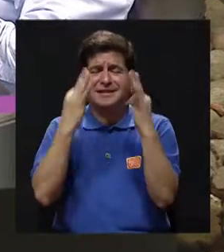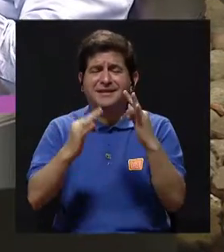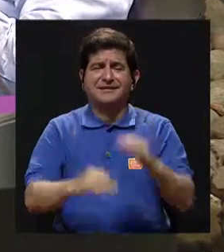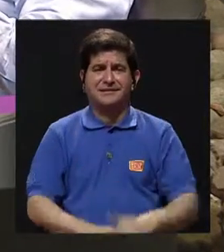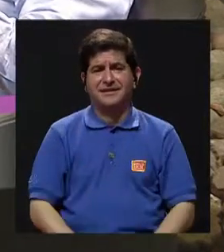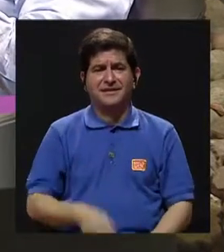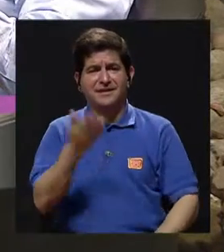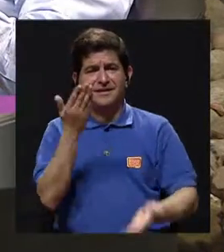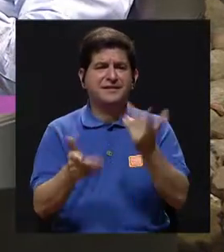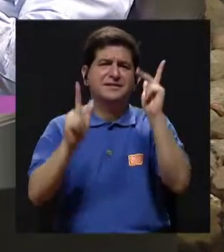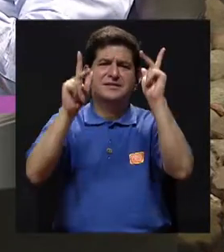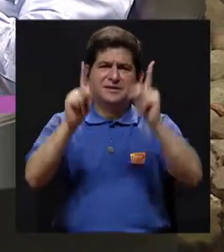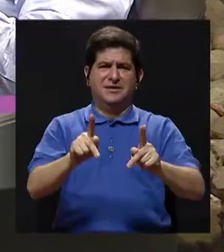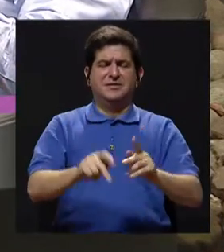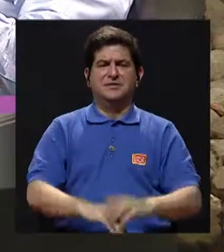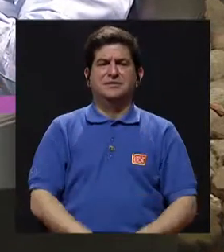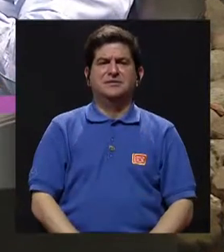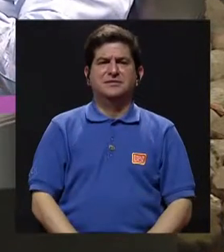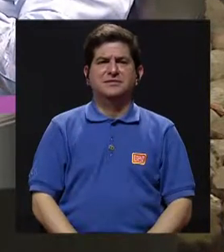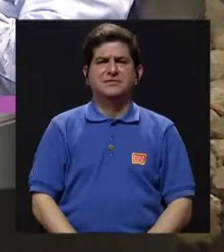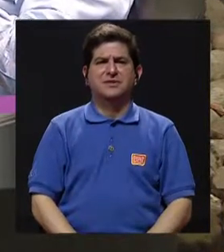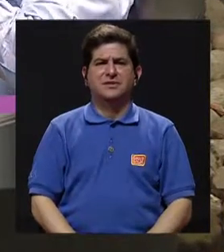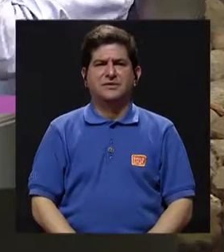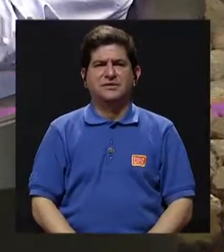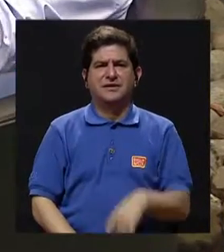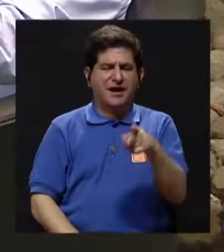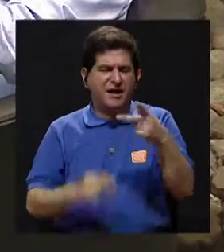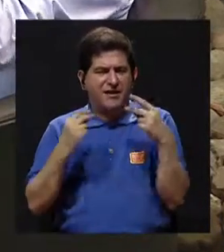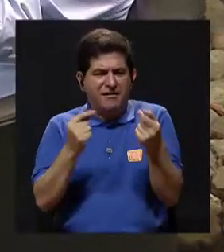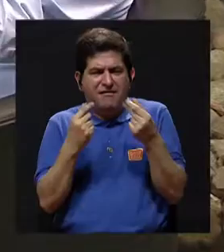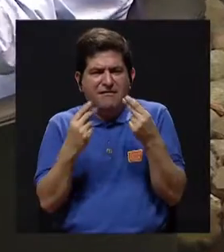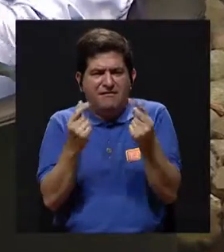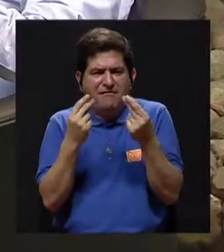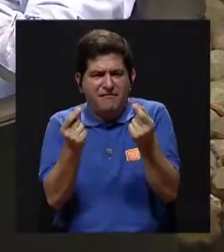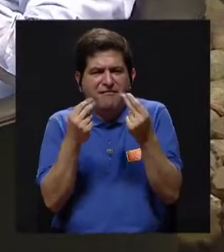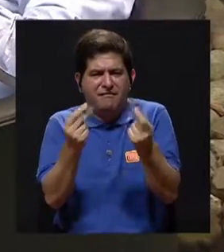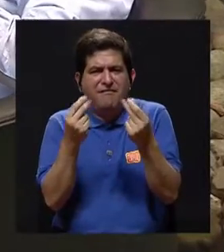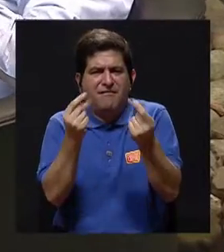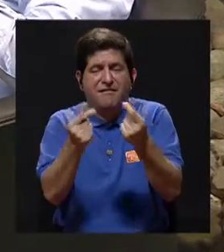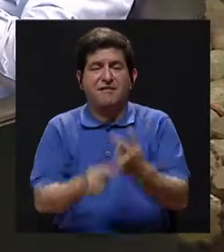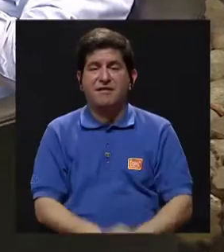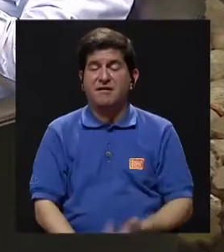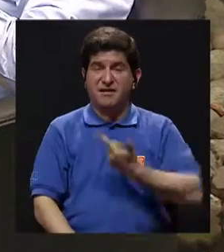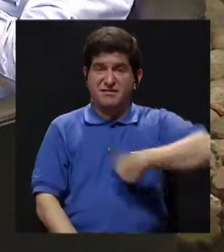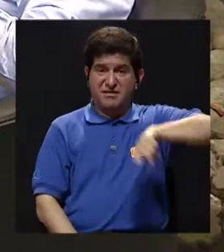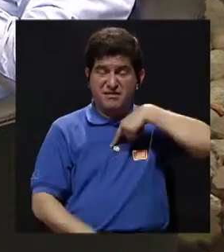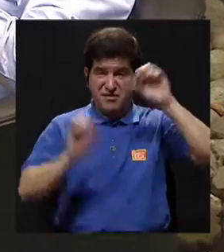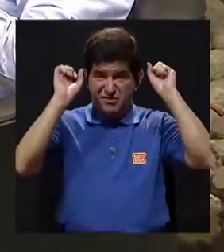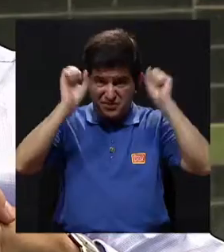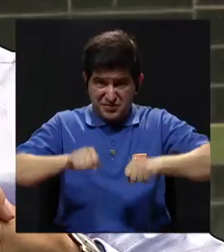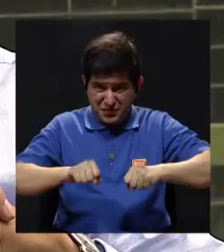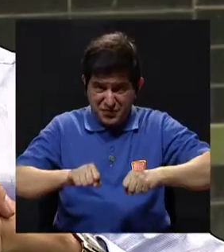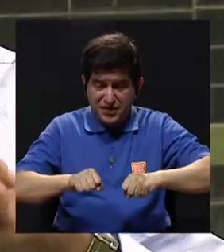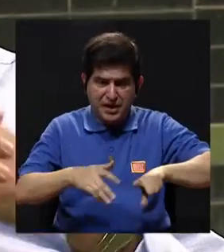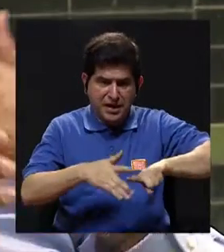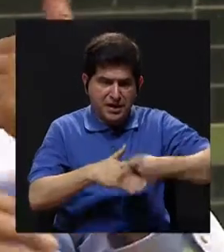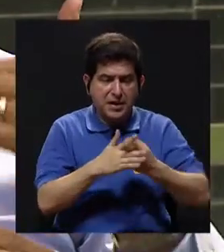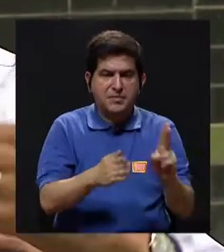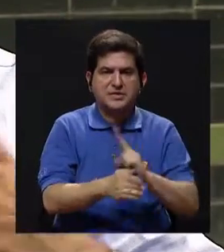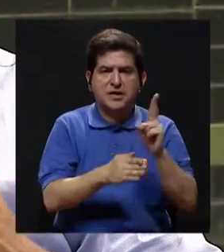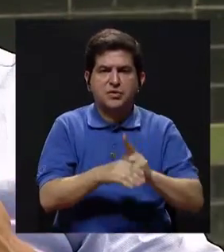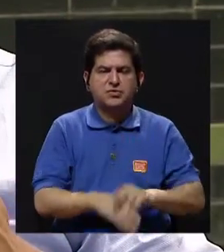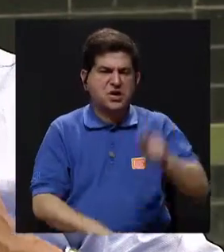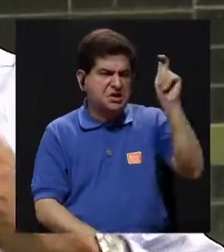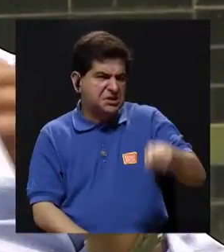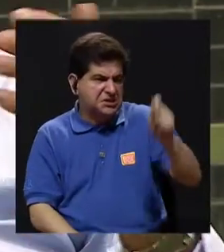llevar una velocidad más allá de la que nosotros podemos y donde empezamos a